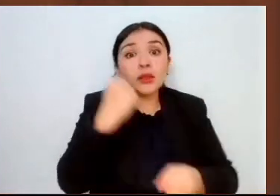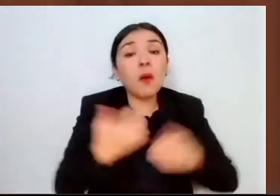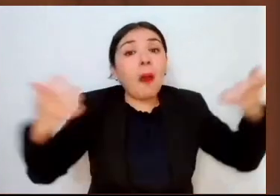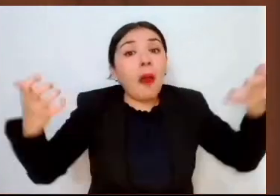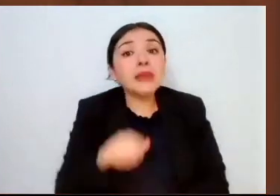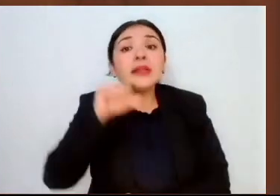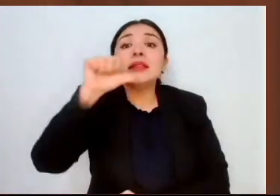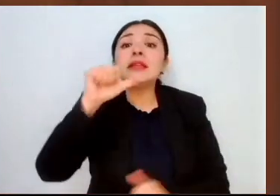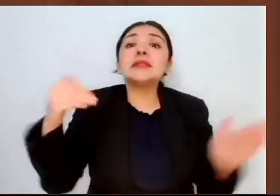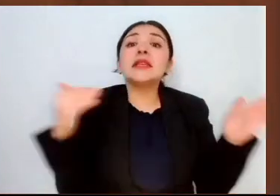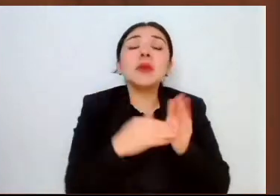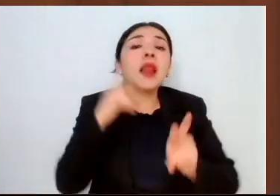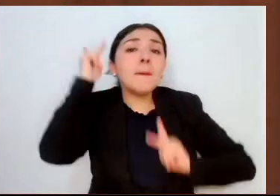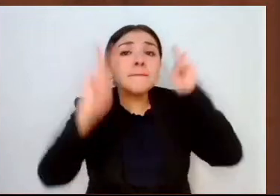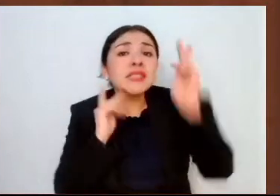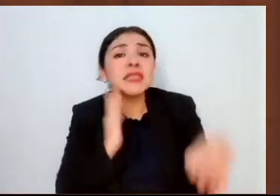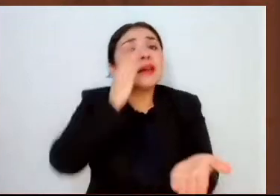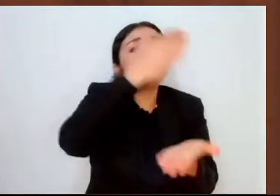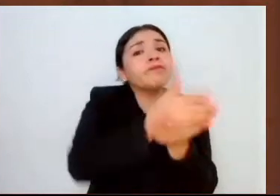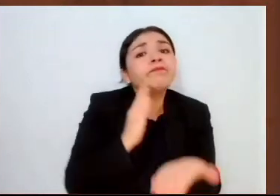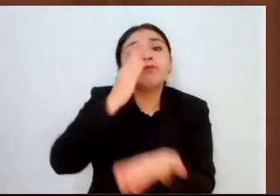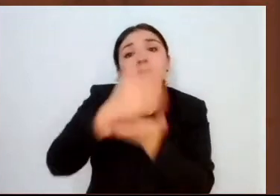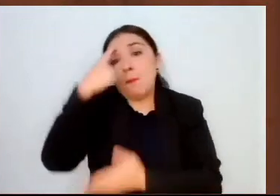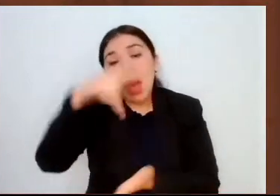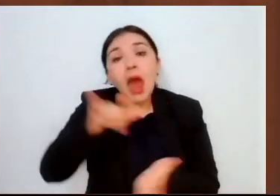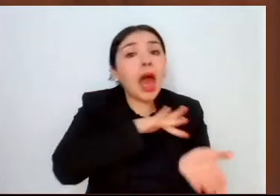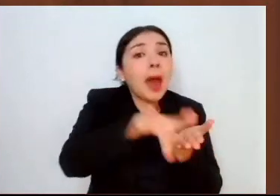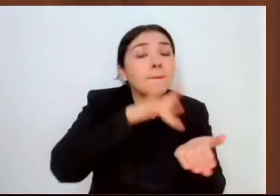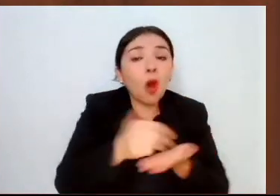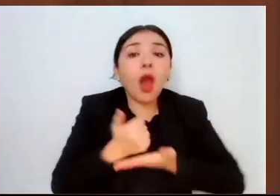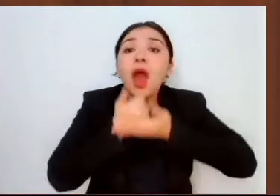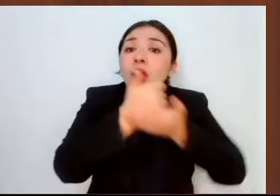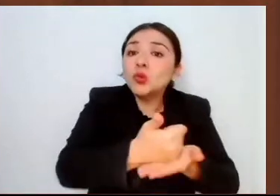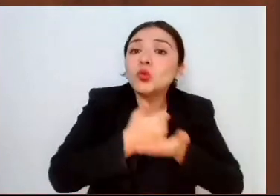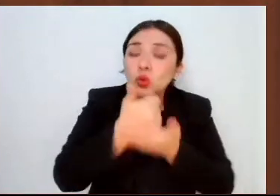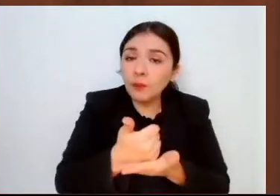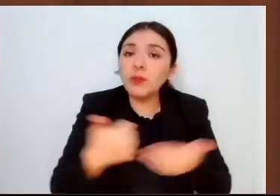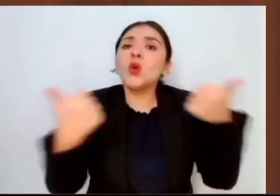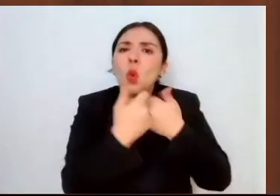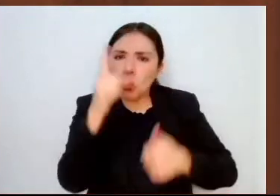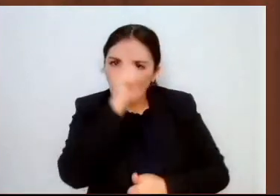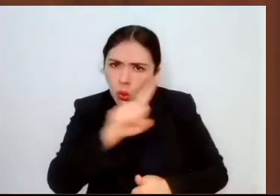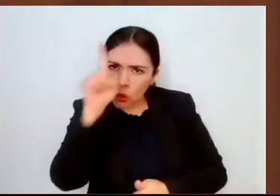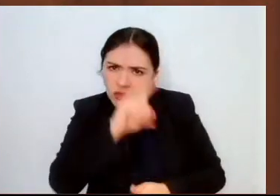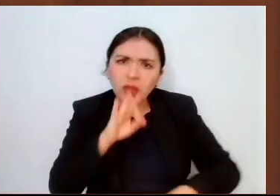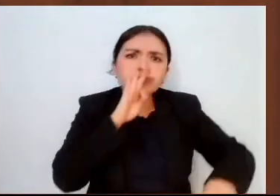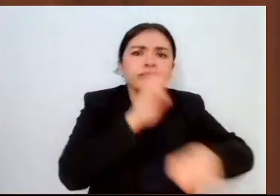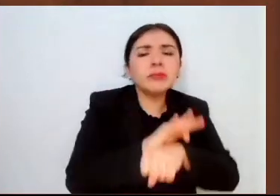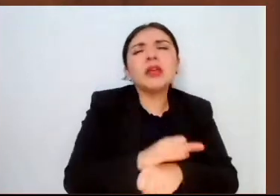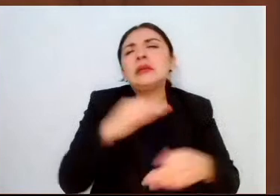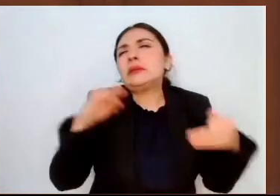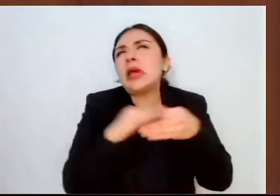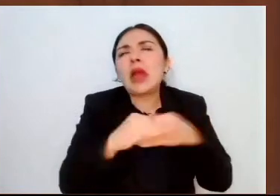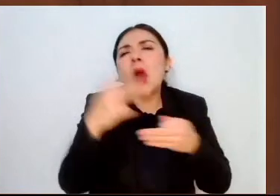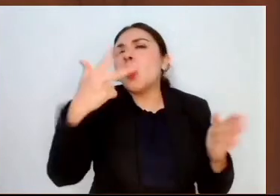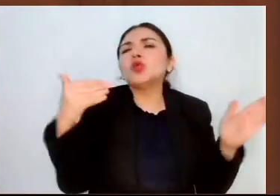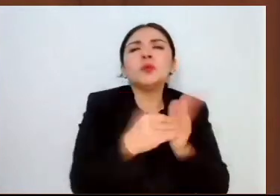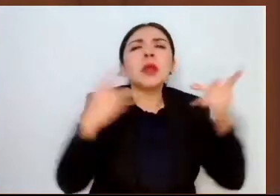mil visitas de asistencia y han brindado asesoría a cerca de ocho mil productores.